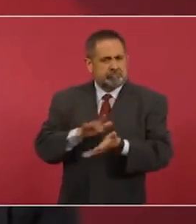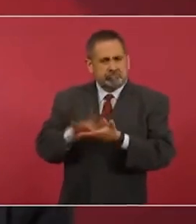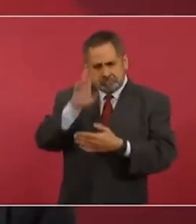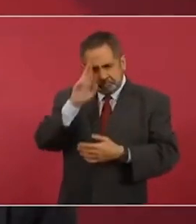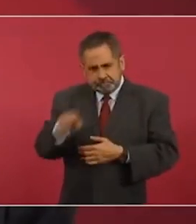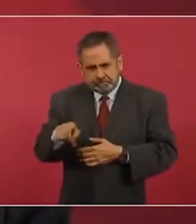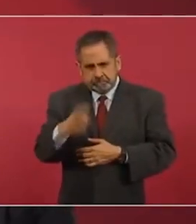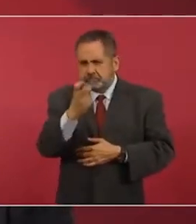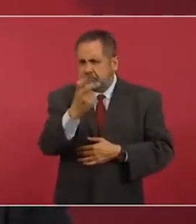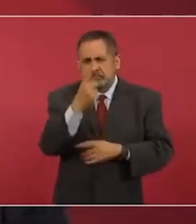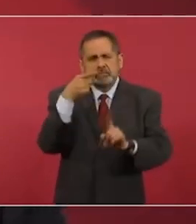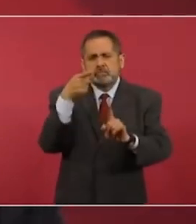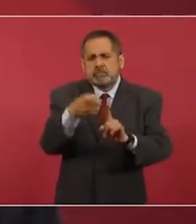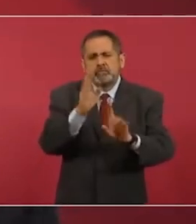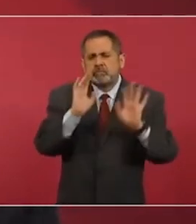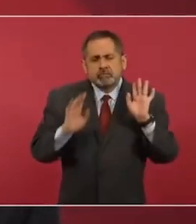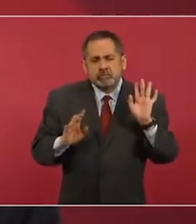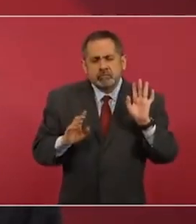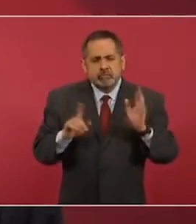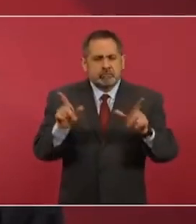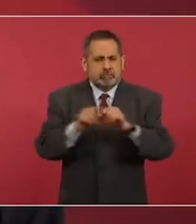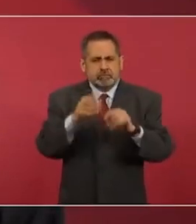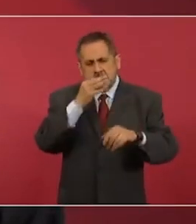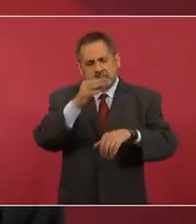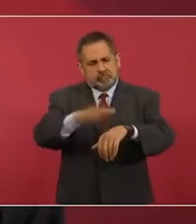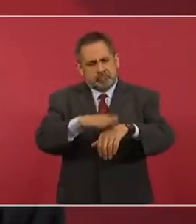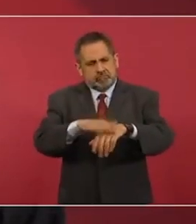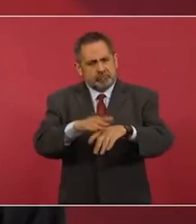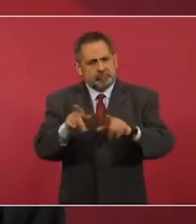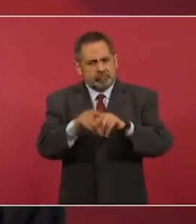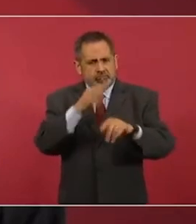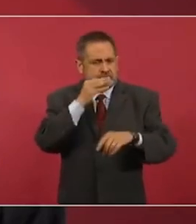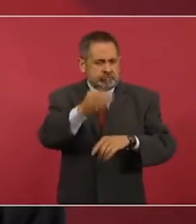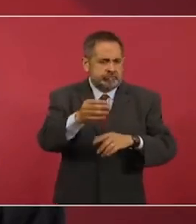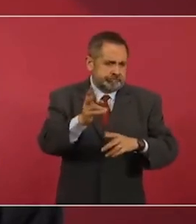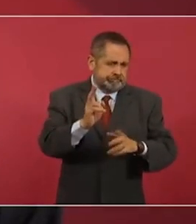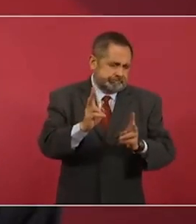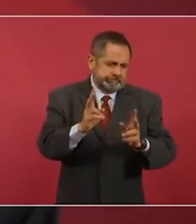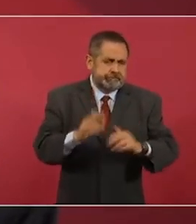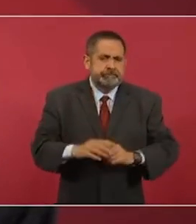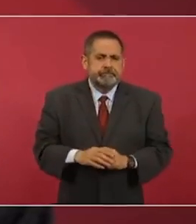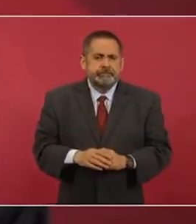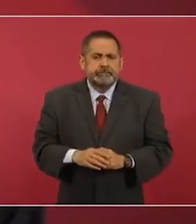Entonces, eso es básicamente lo que puedo comentarte.